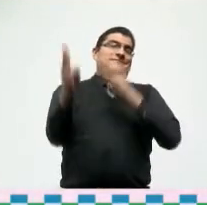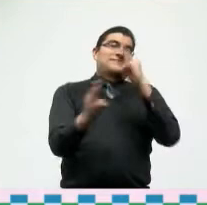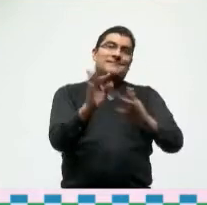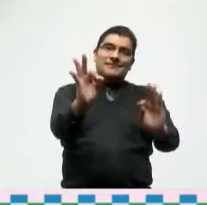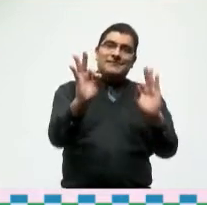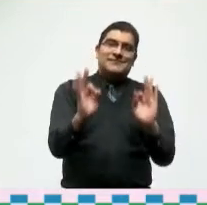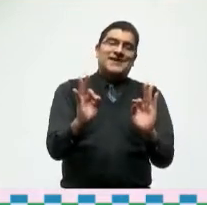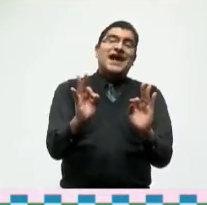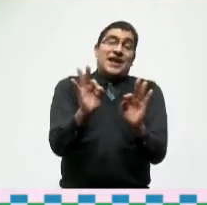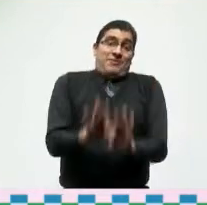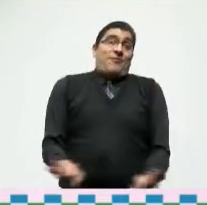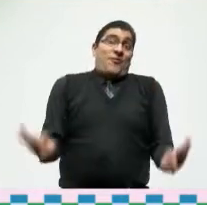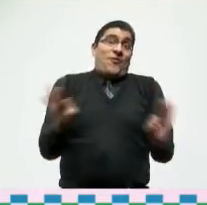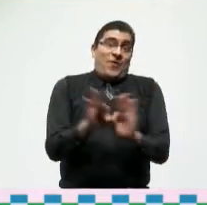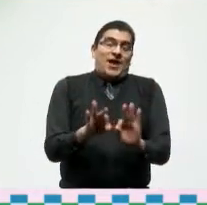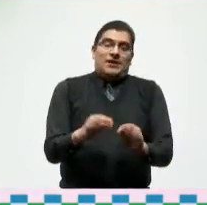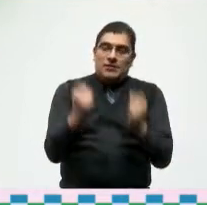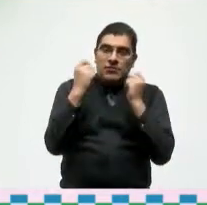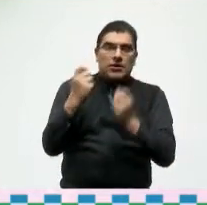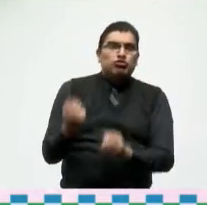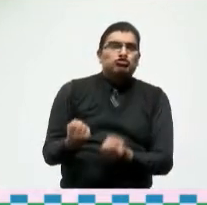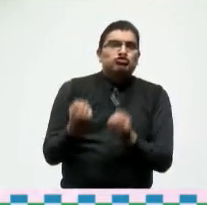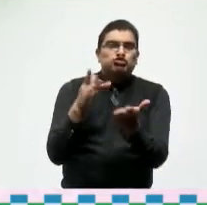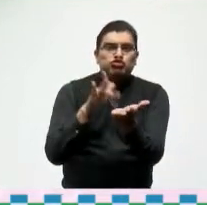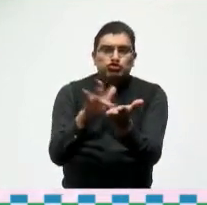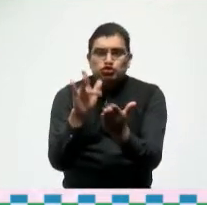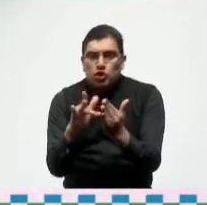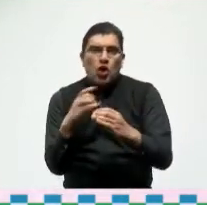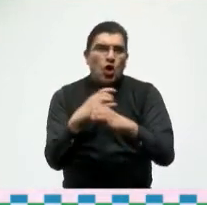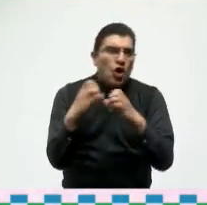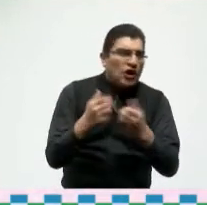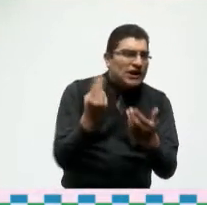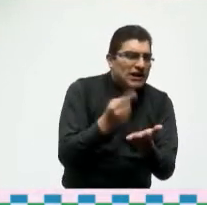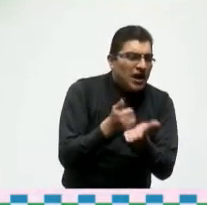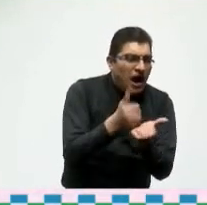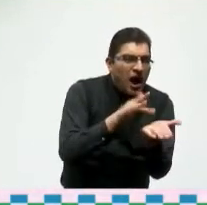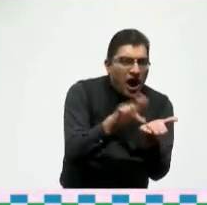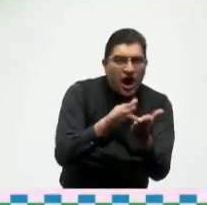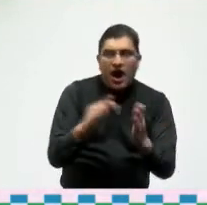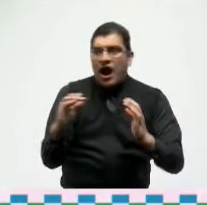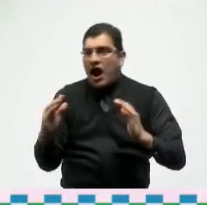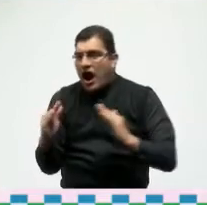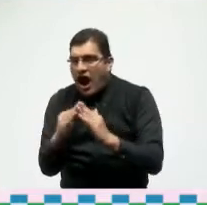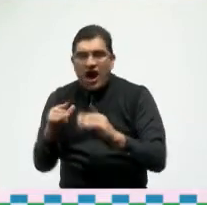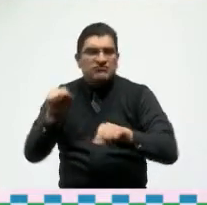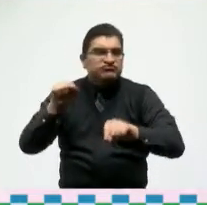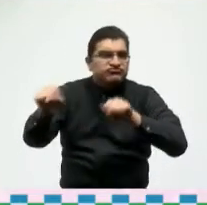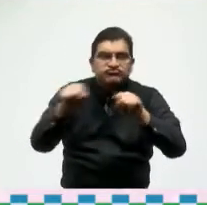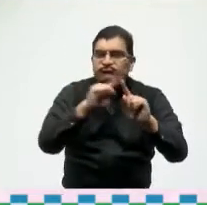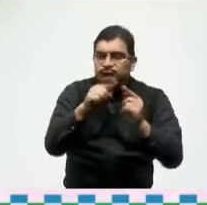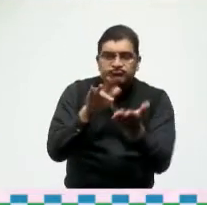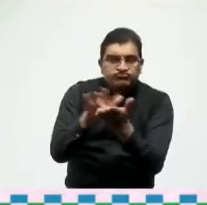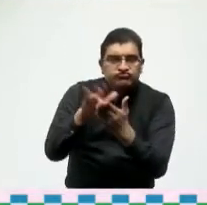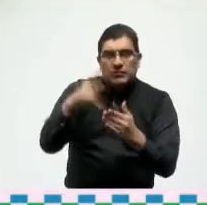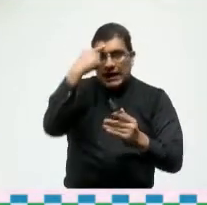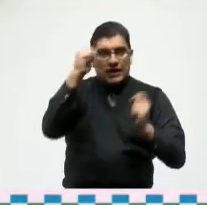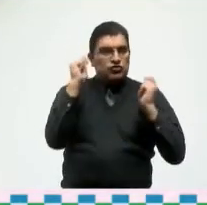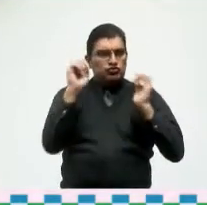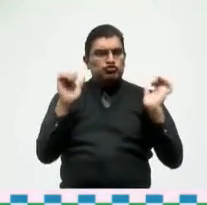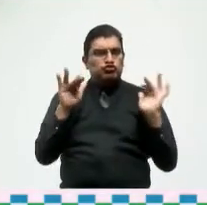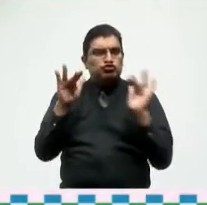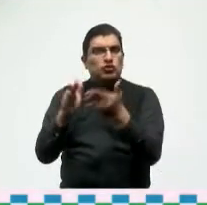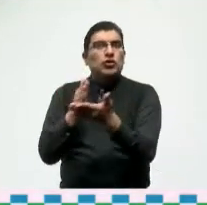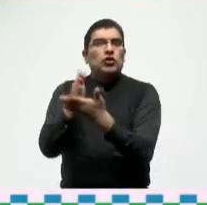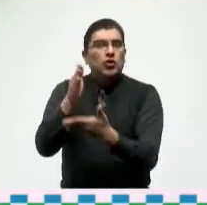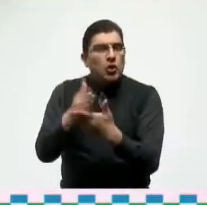es fundamental dutarlos de la infraestructura adecuada para atender a los turistas y ofrecer calidad en los